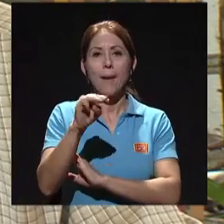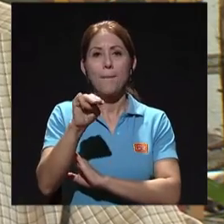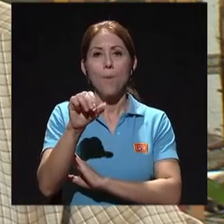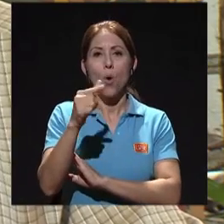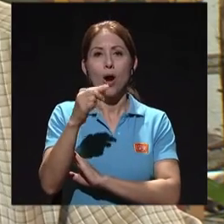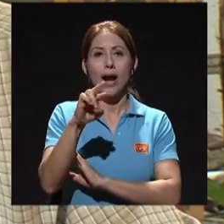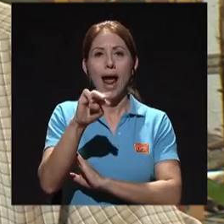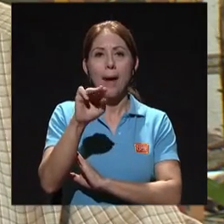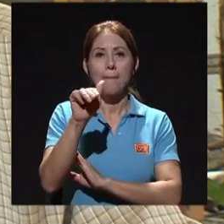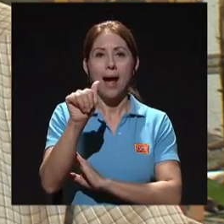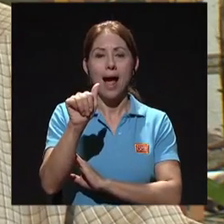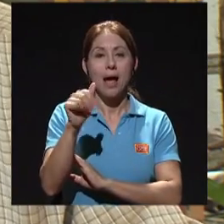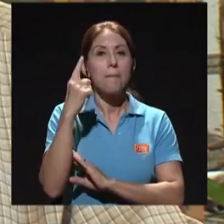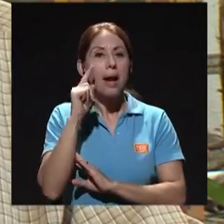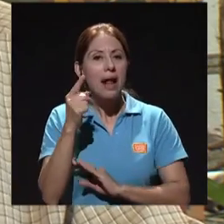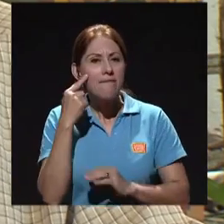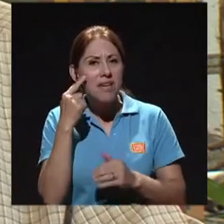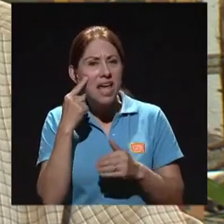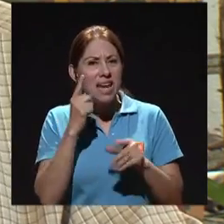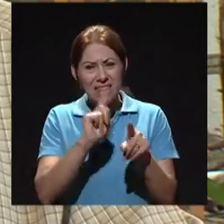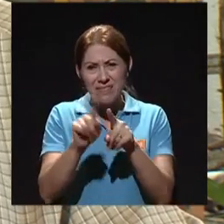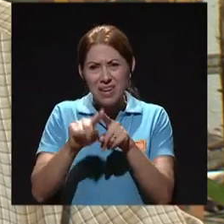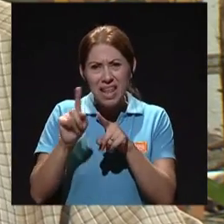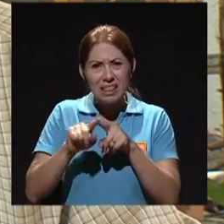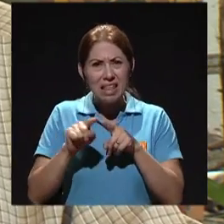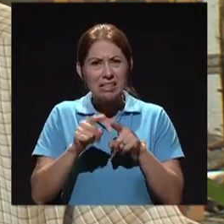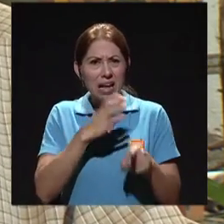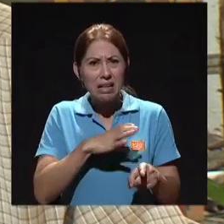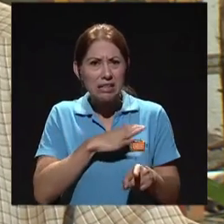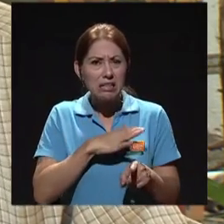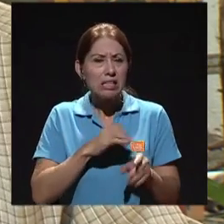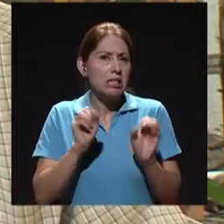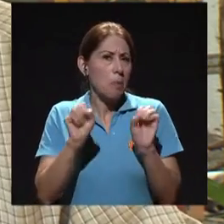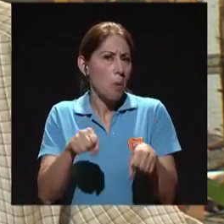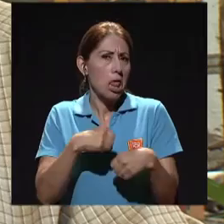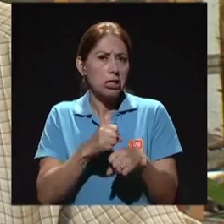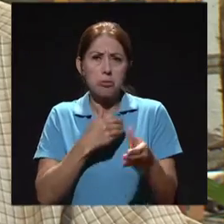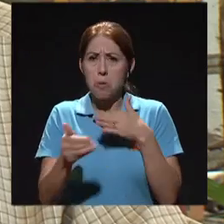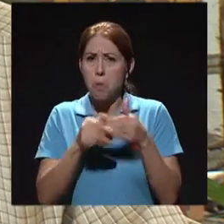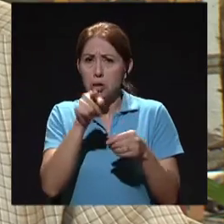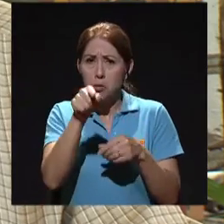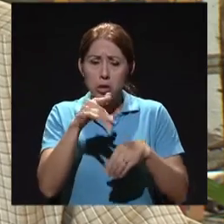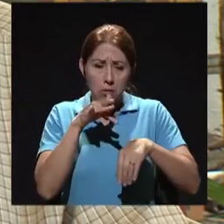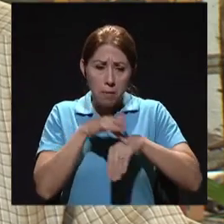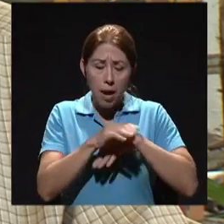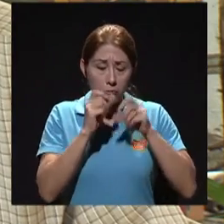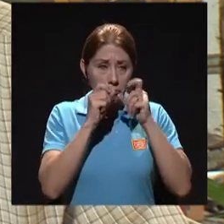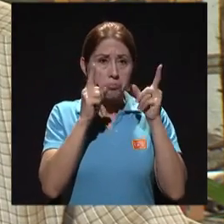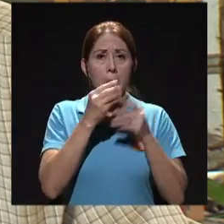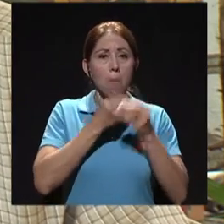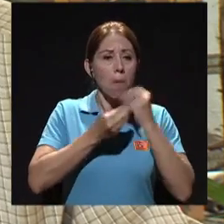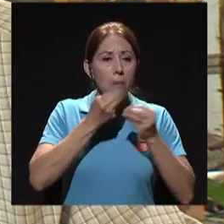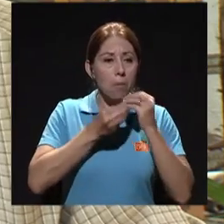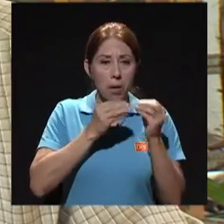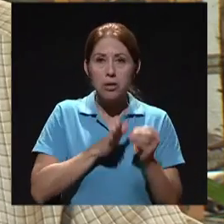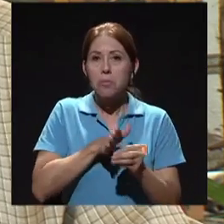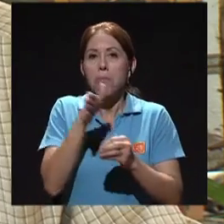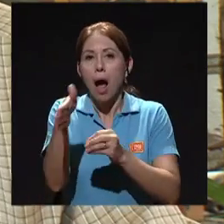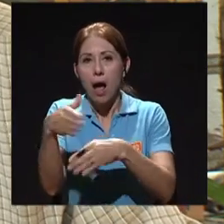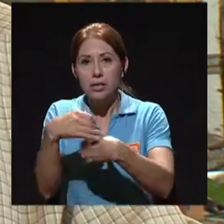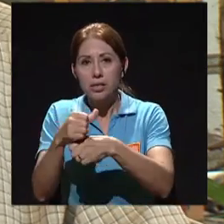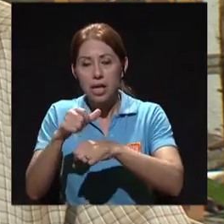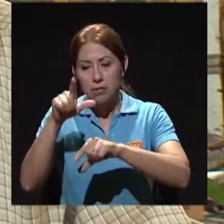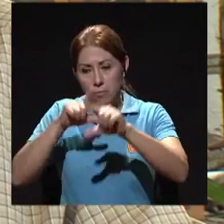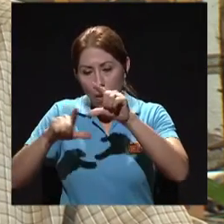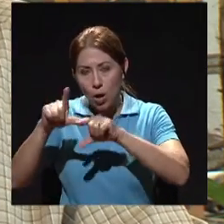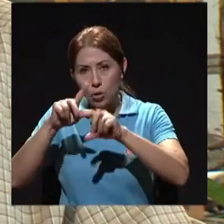hemoglobina, el hematocrito, este, los tiempos de sangrado, ese tipo de cosas, se pueden hacer sin ayunas. Entonces, otro tipo de exámenes también.